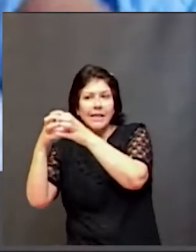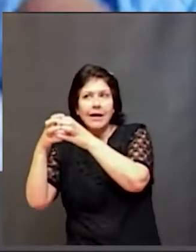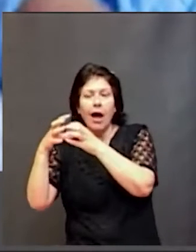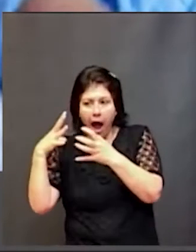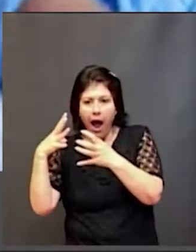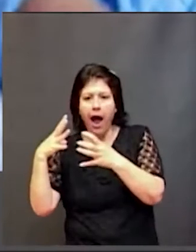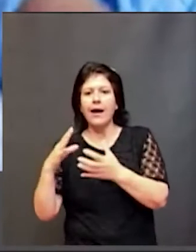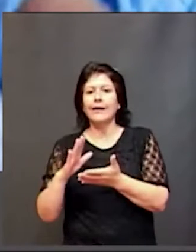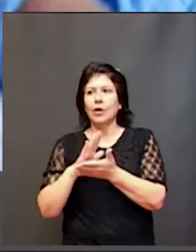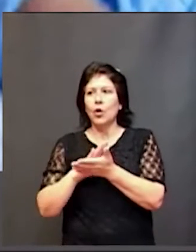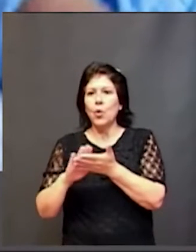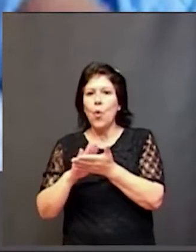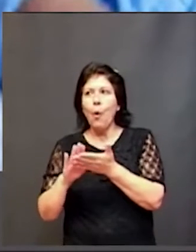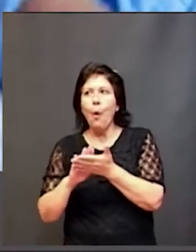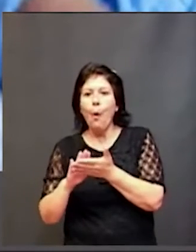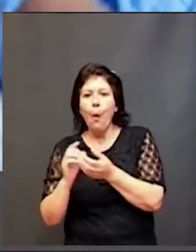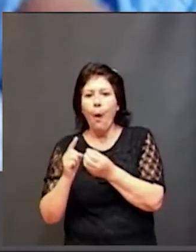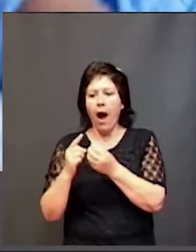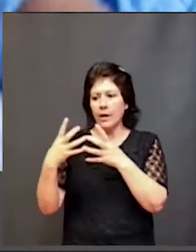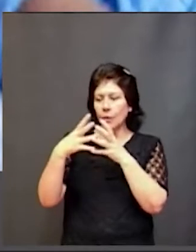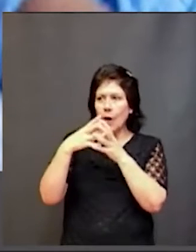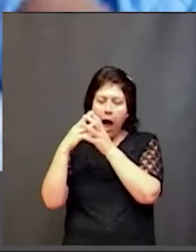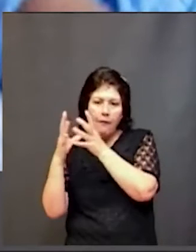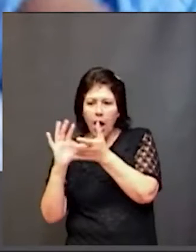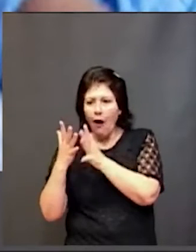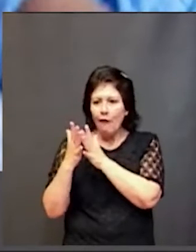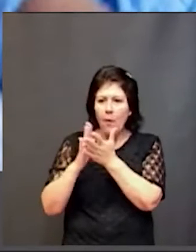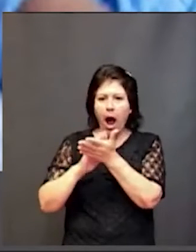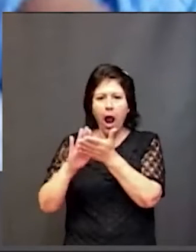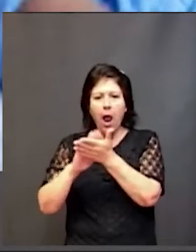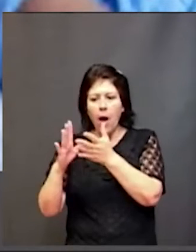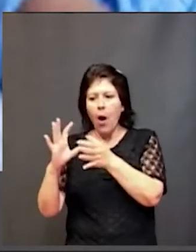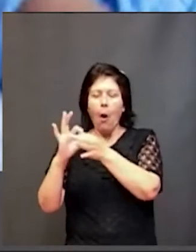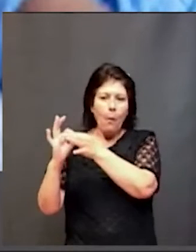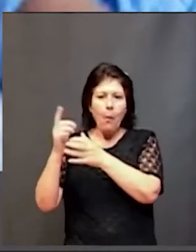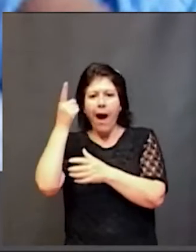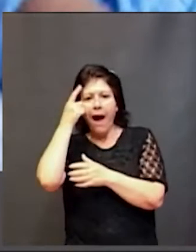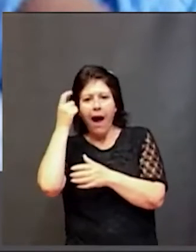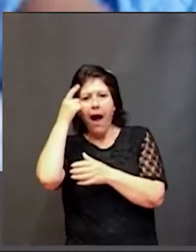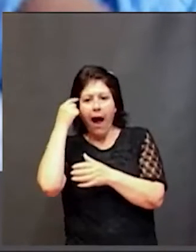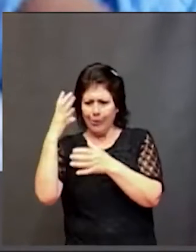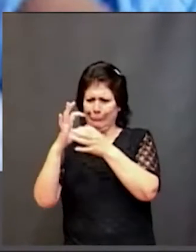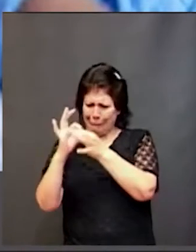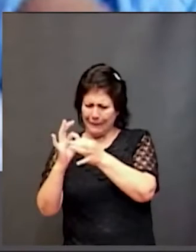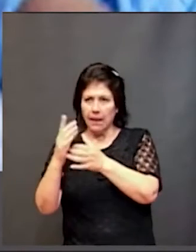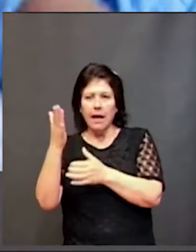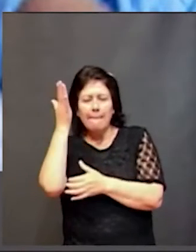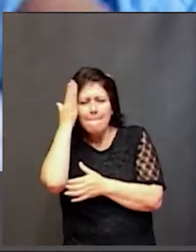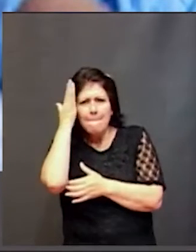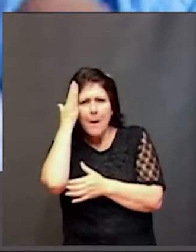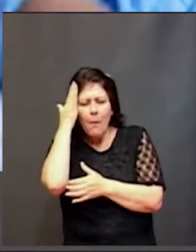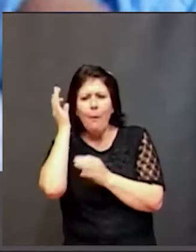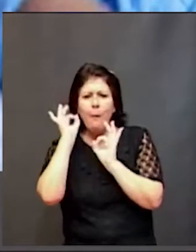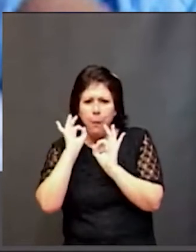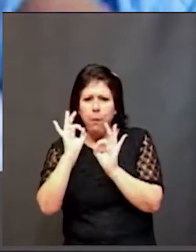nuevas generaciones de redes neuronales consolidó aprendizajes y la memoria se hizo efectiva en ese tiempo de